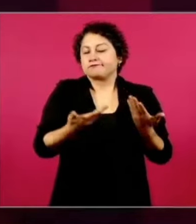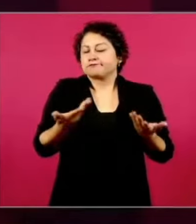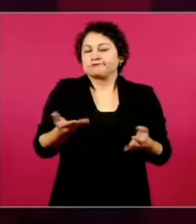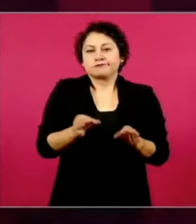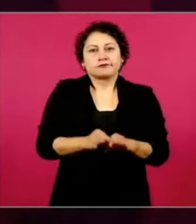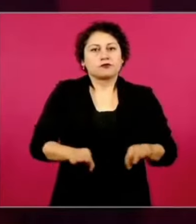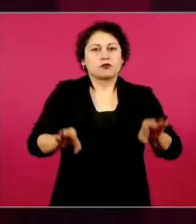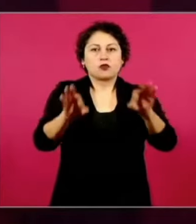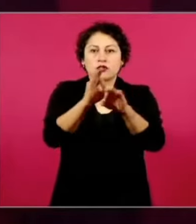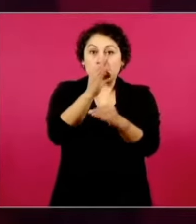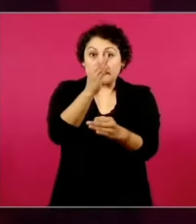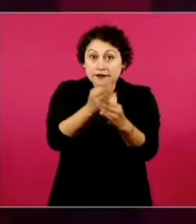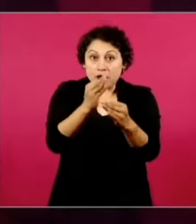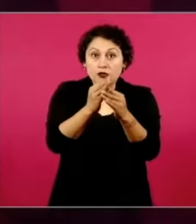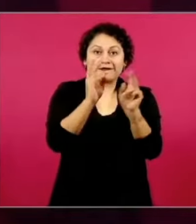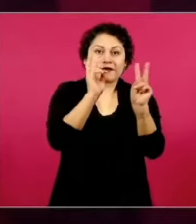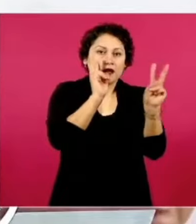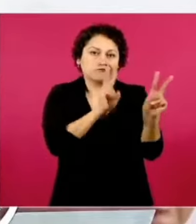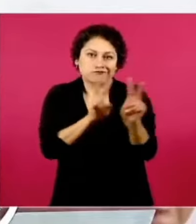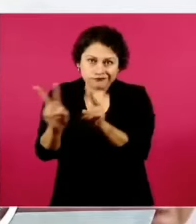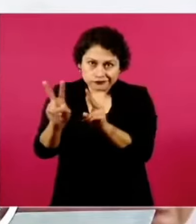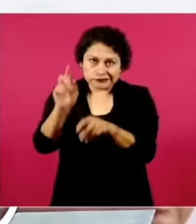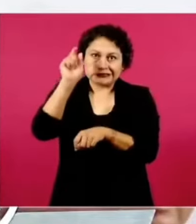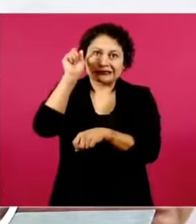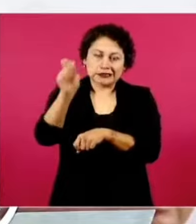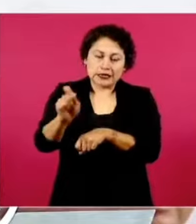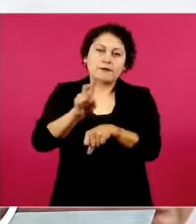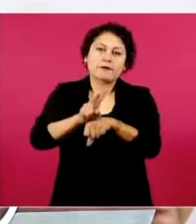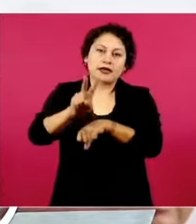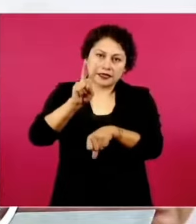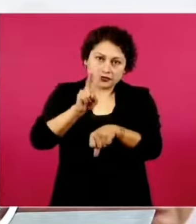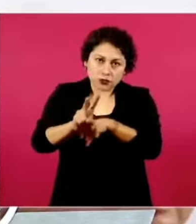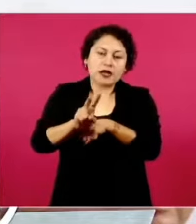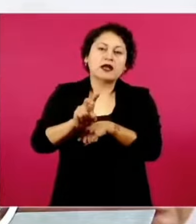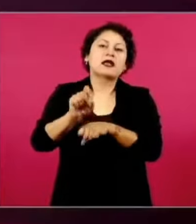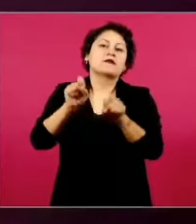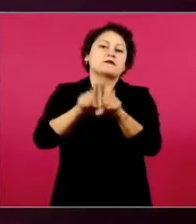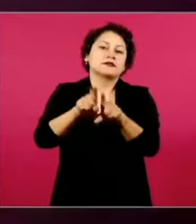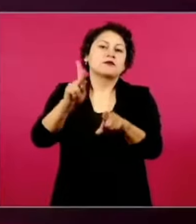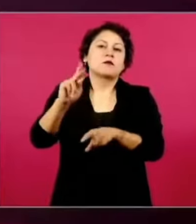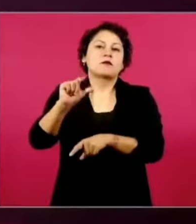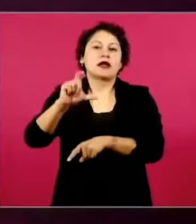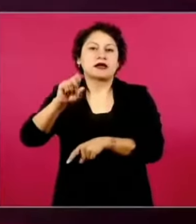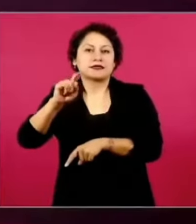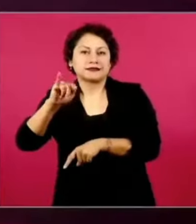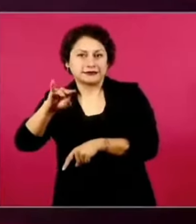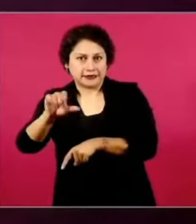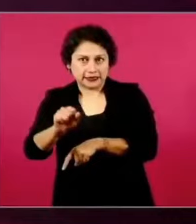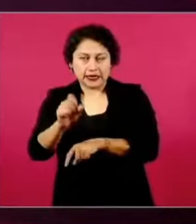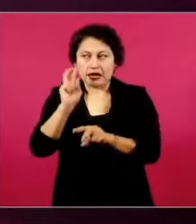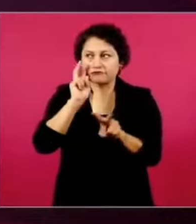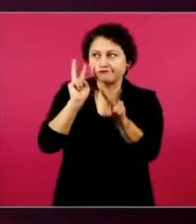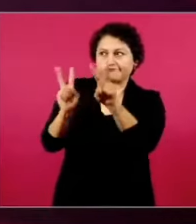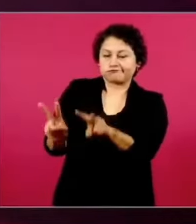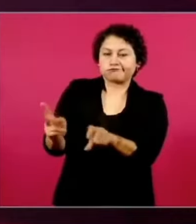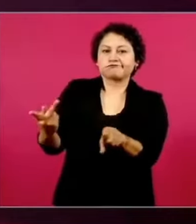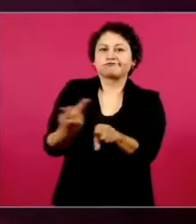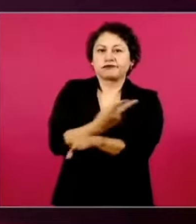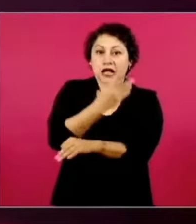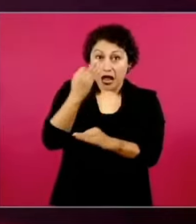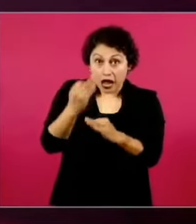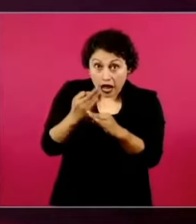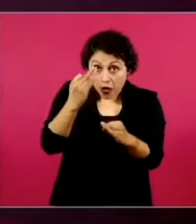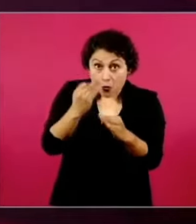Palestina, que hoy están siendo dos territorios asediados por el imperio, asediados por